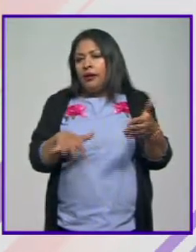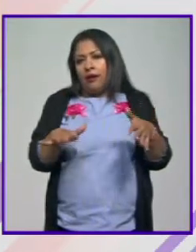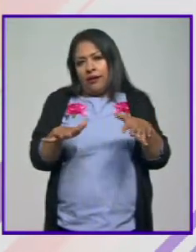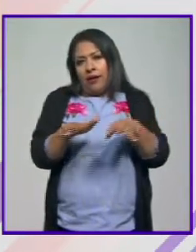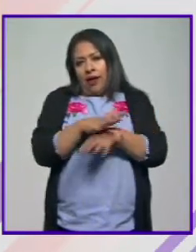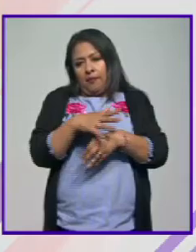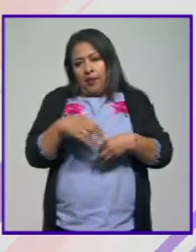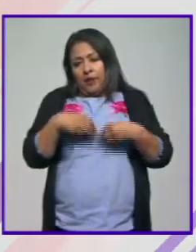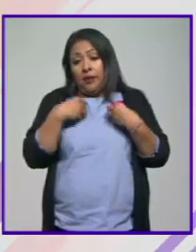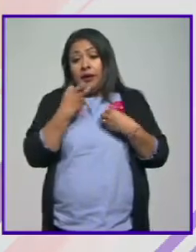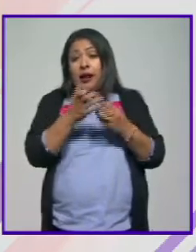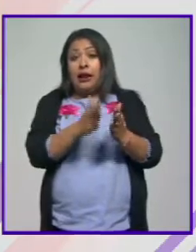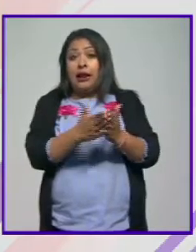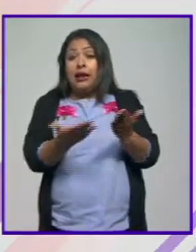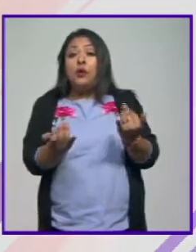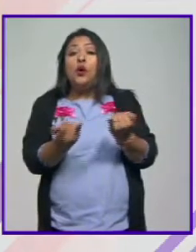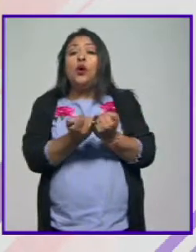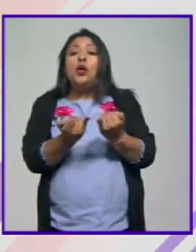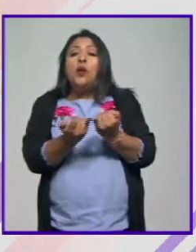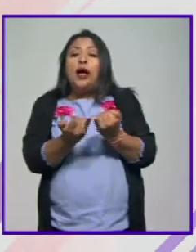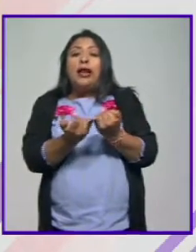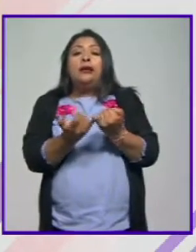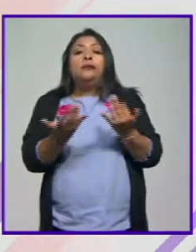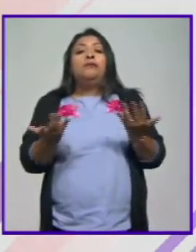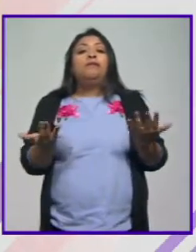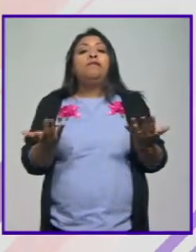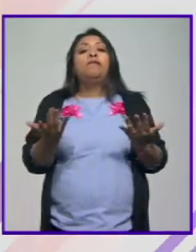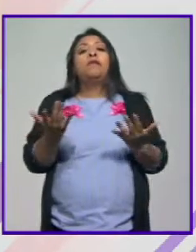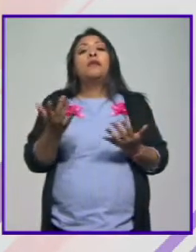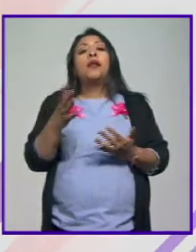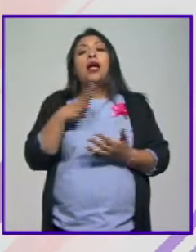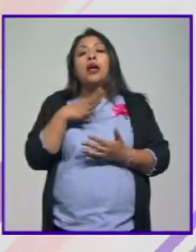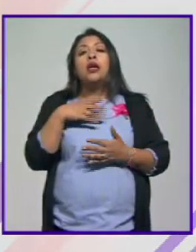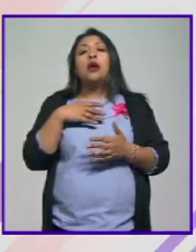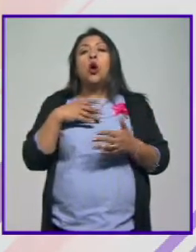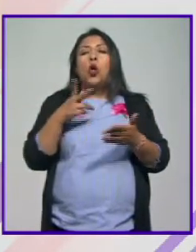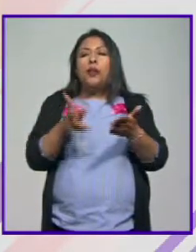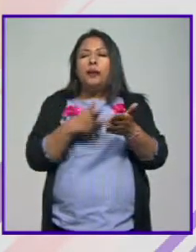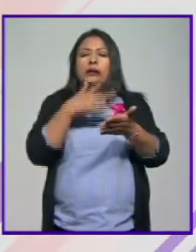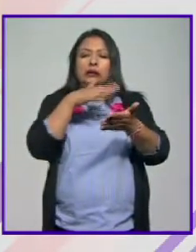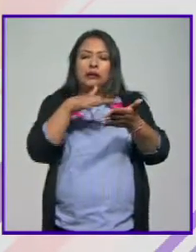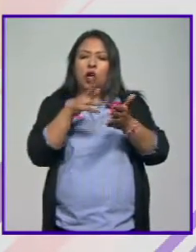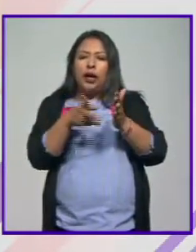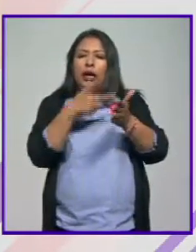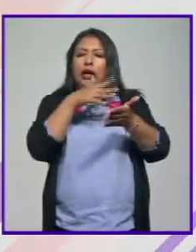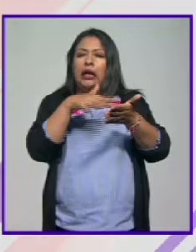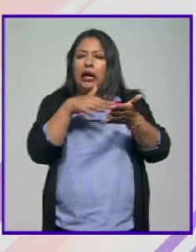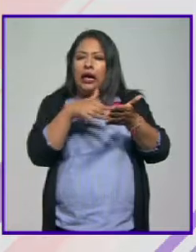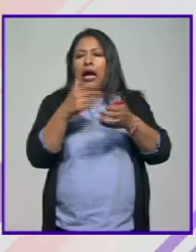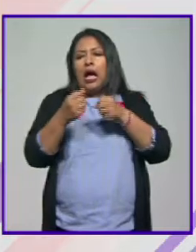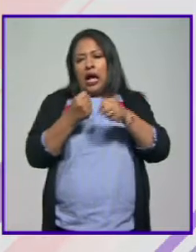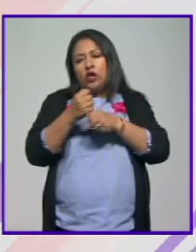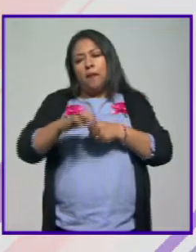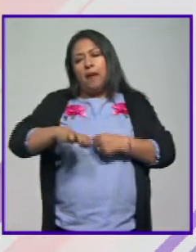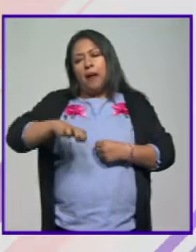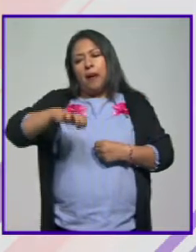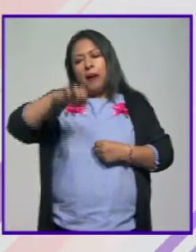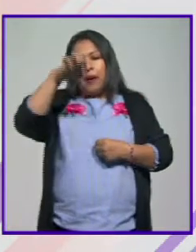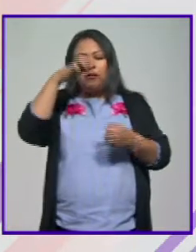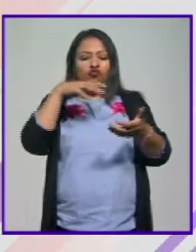es una novela que también pues como iba revisitando con los años luego cuando tuve